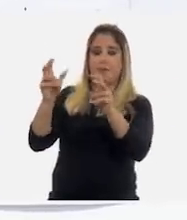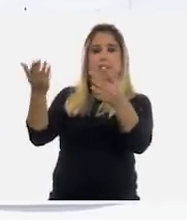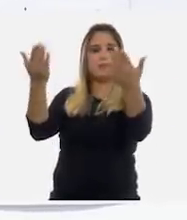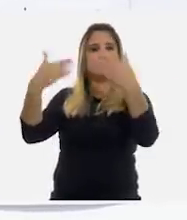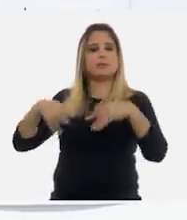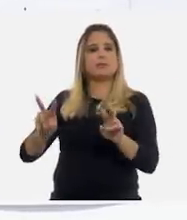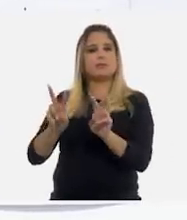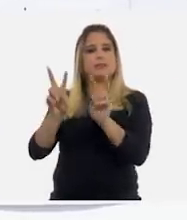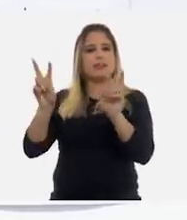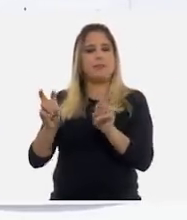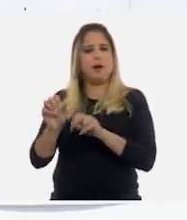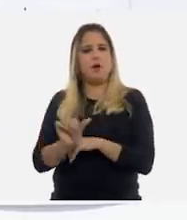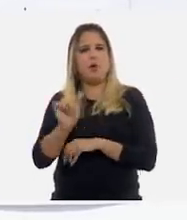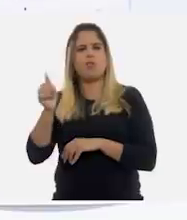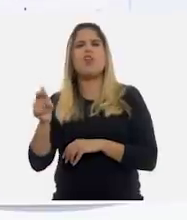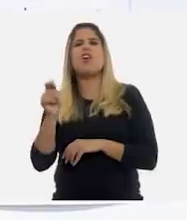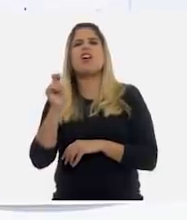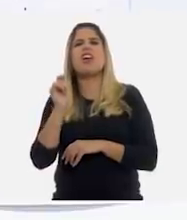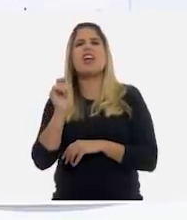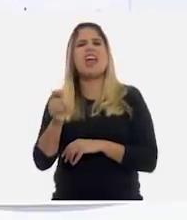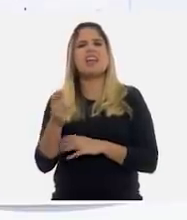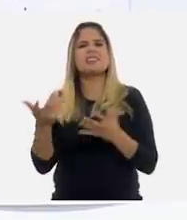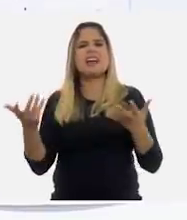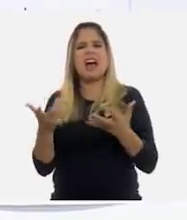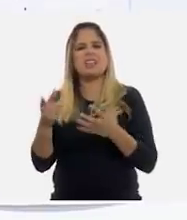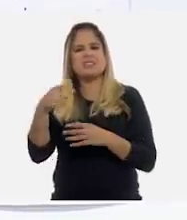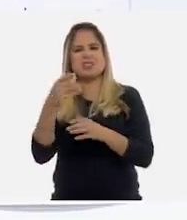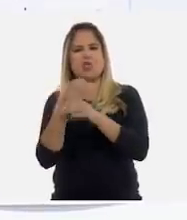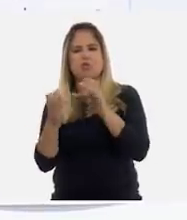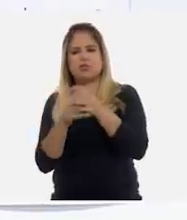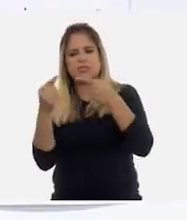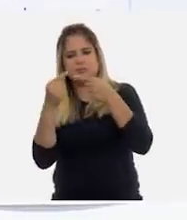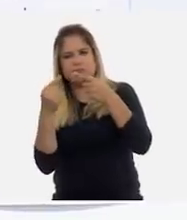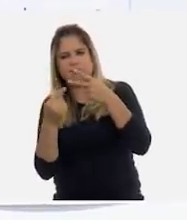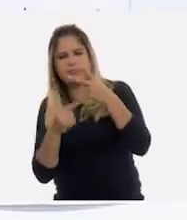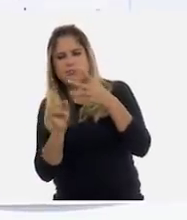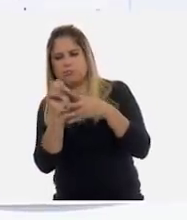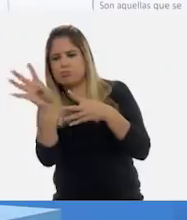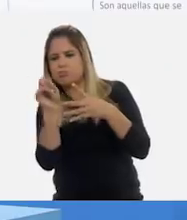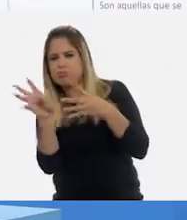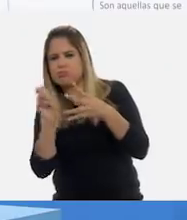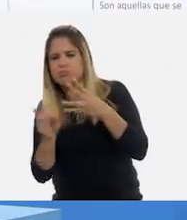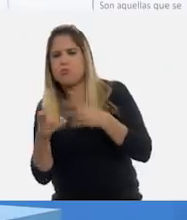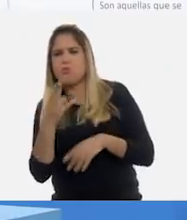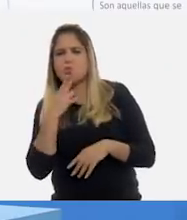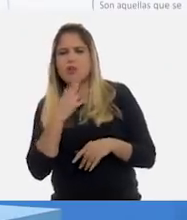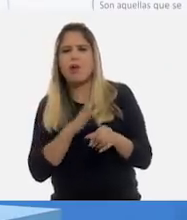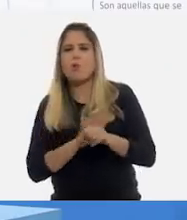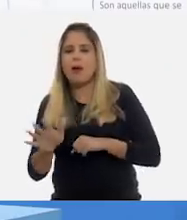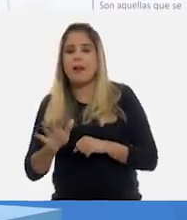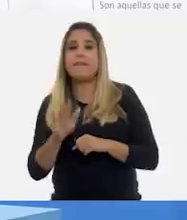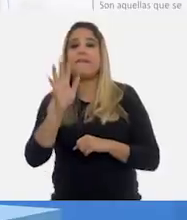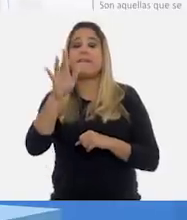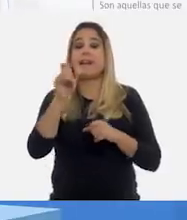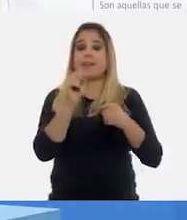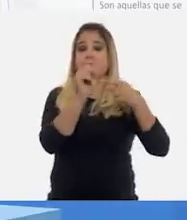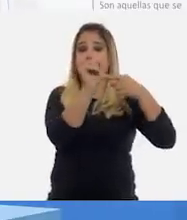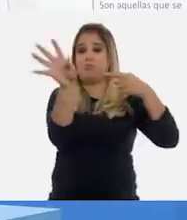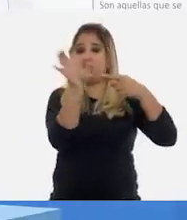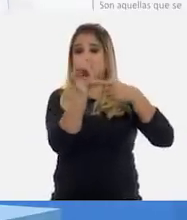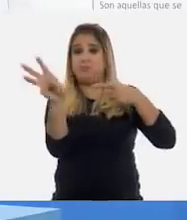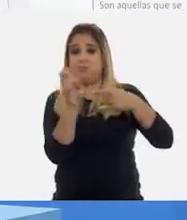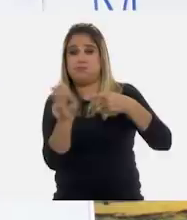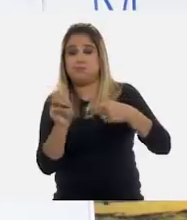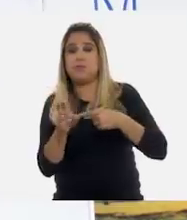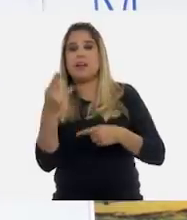veamos qué implica cada una de ellas, ¿de acuerdo? Listo. Nuestro cuadro, entonces, contendrá